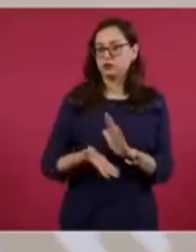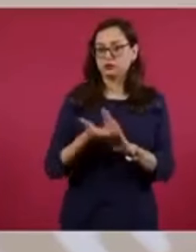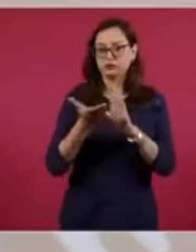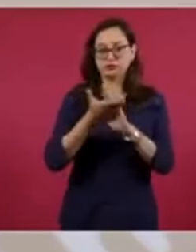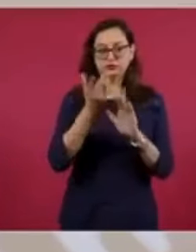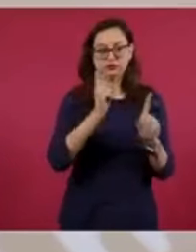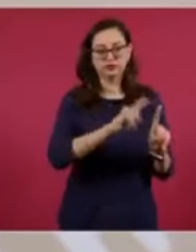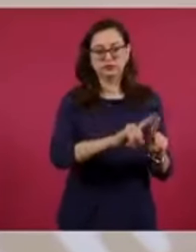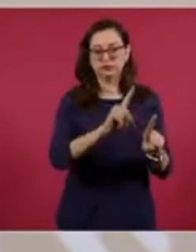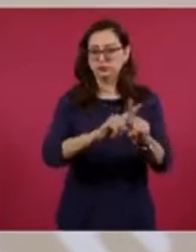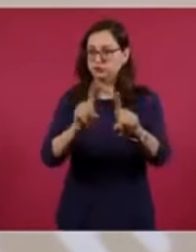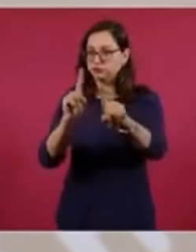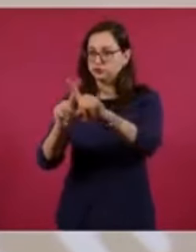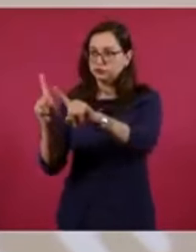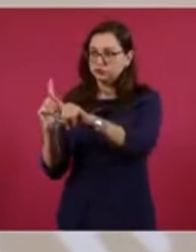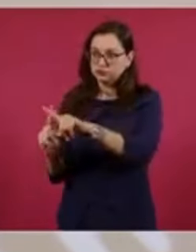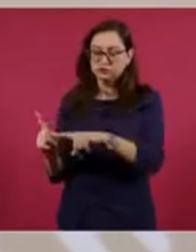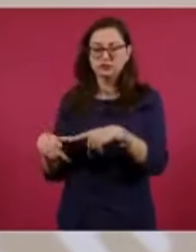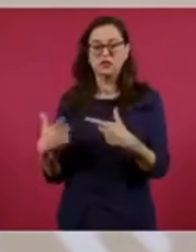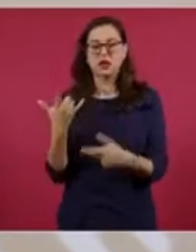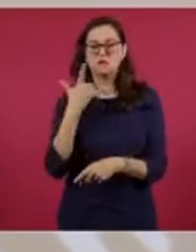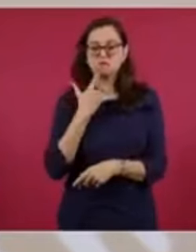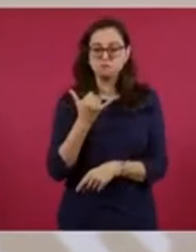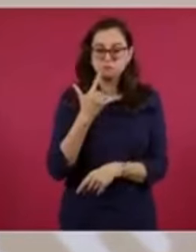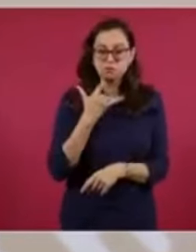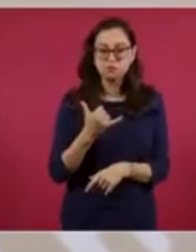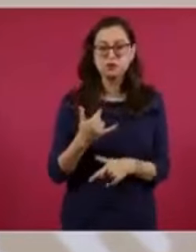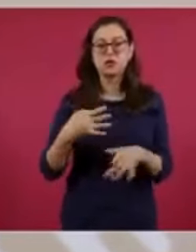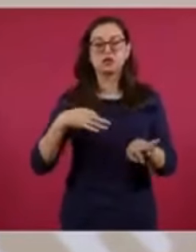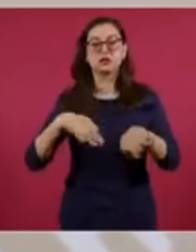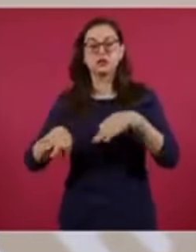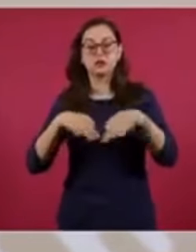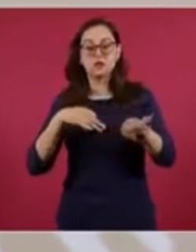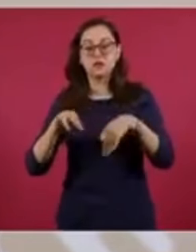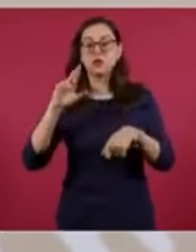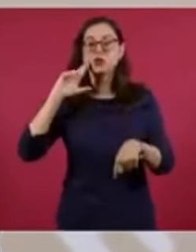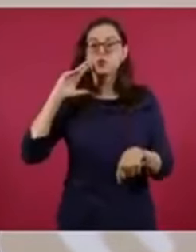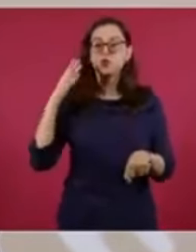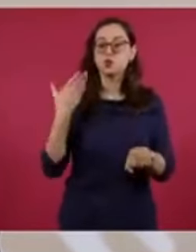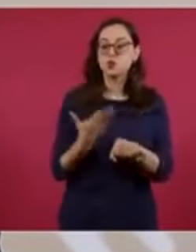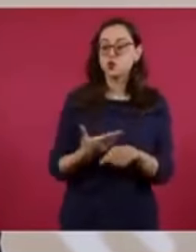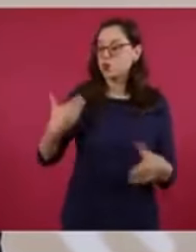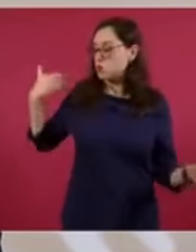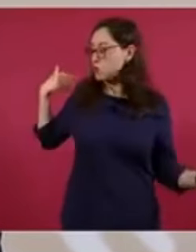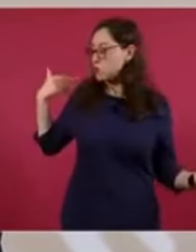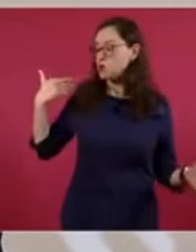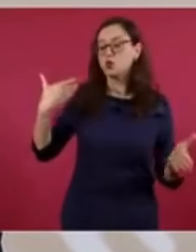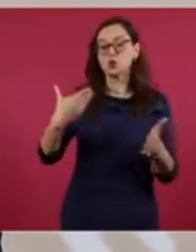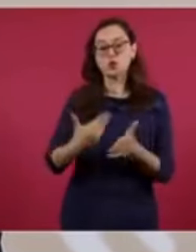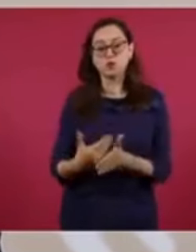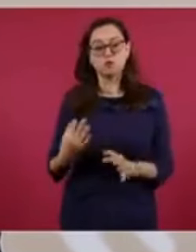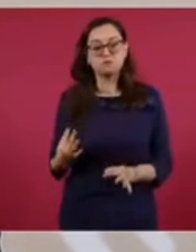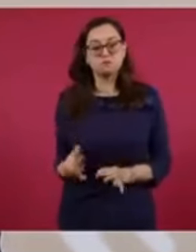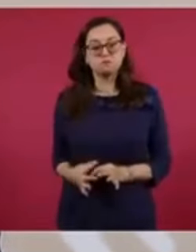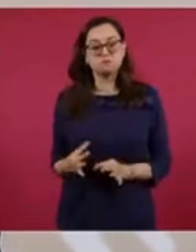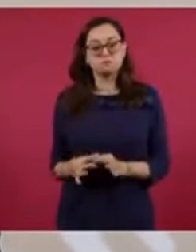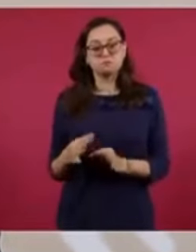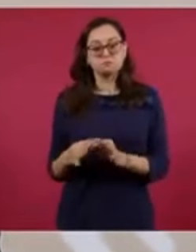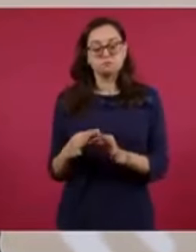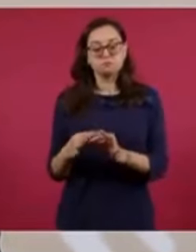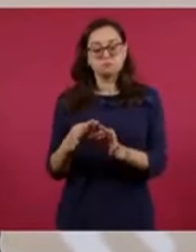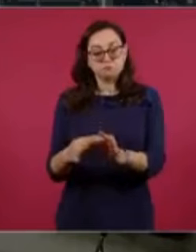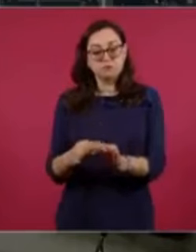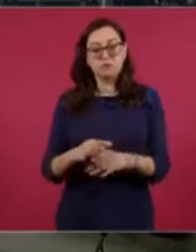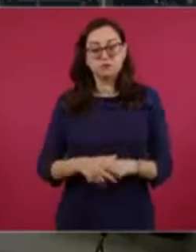por la dedicación, por el trabajo responsable de todo el equipo y